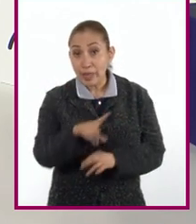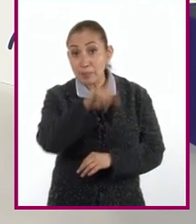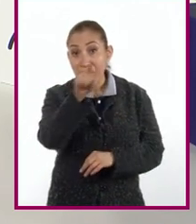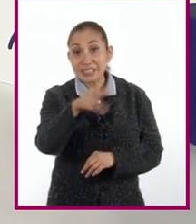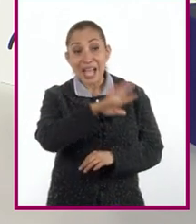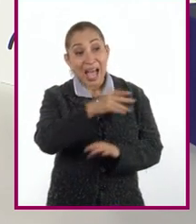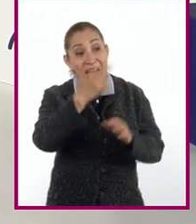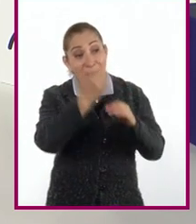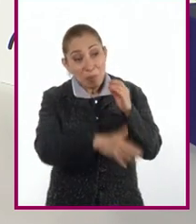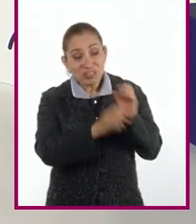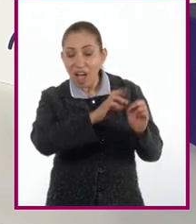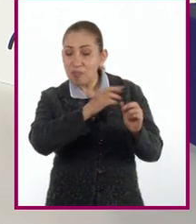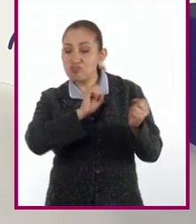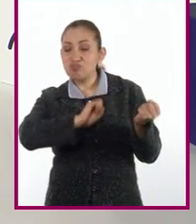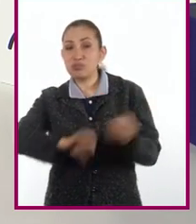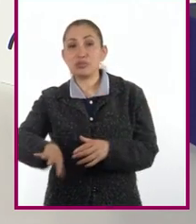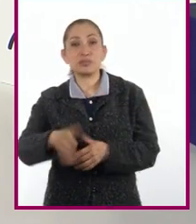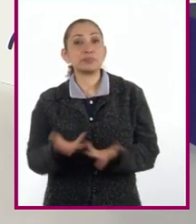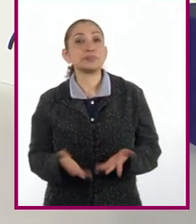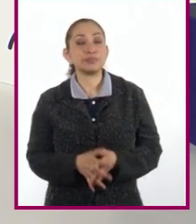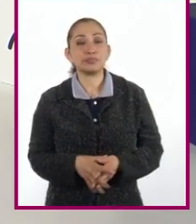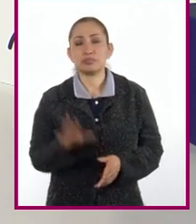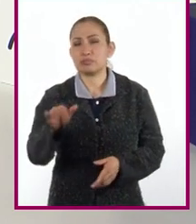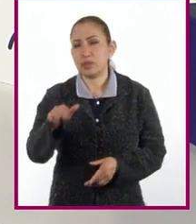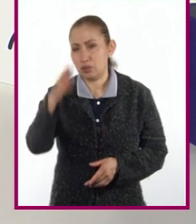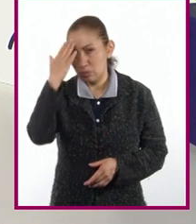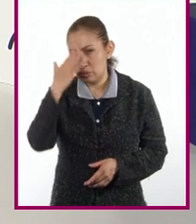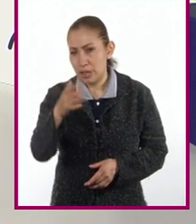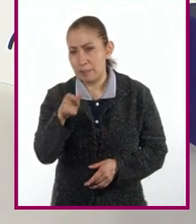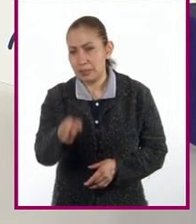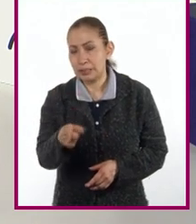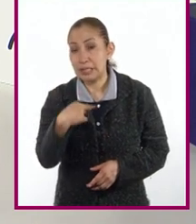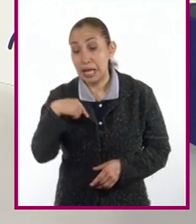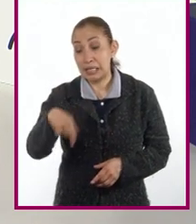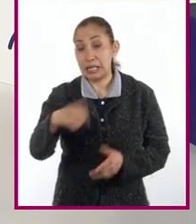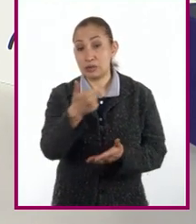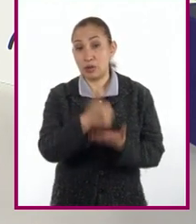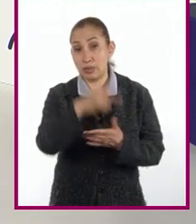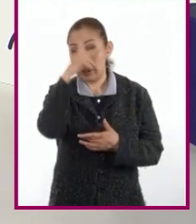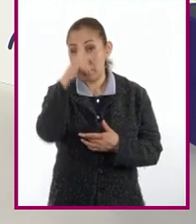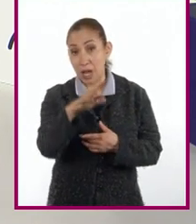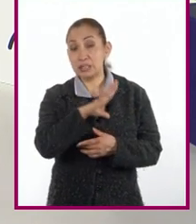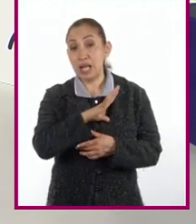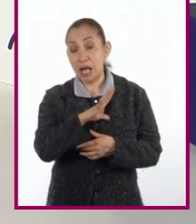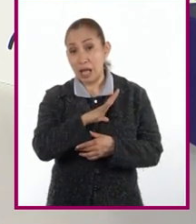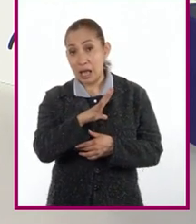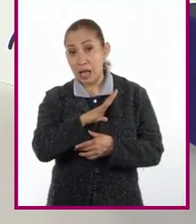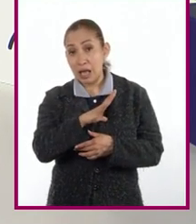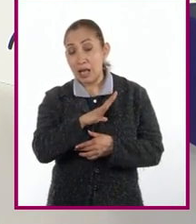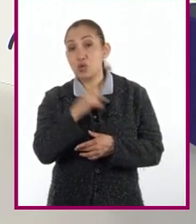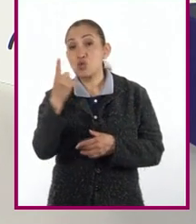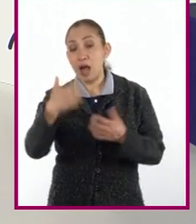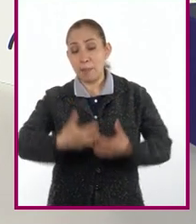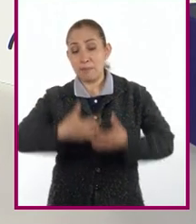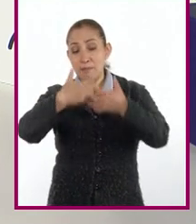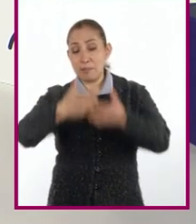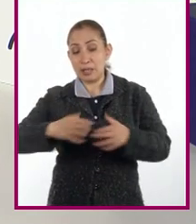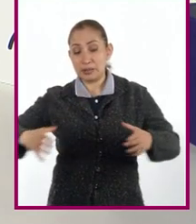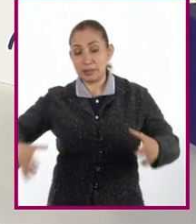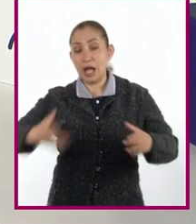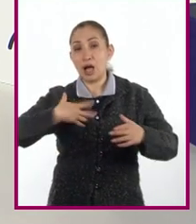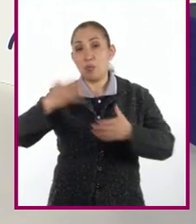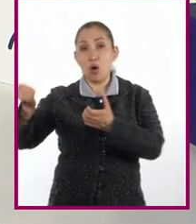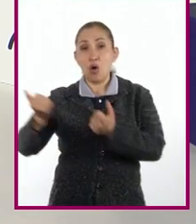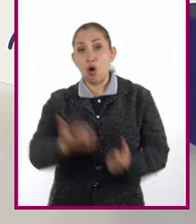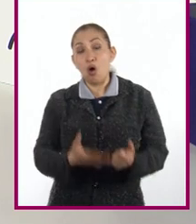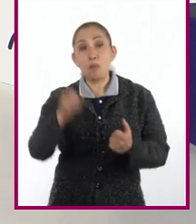de su vida útil. Enrique, ¿tú sabías que en la Ciudad de México ya contamos con una planta que procesa el